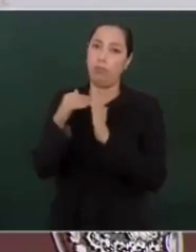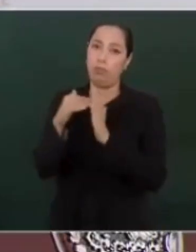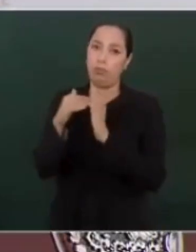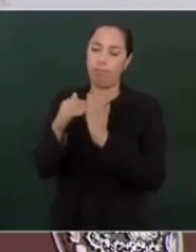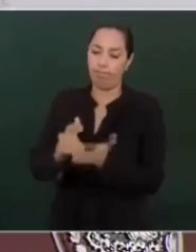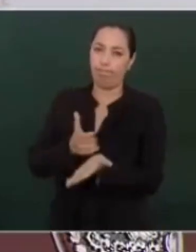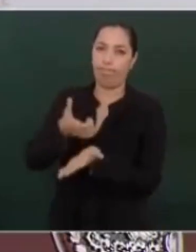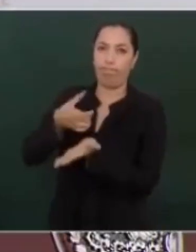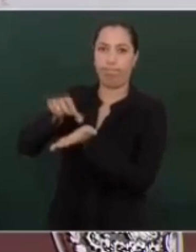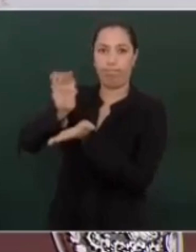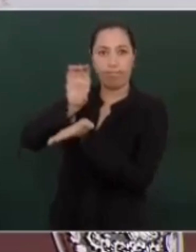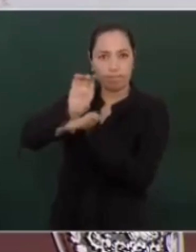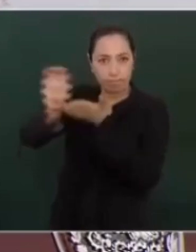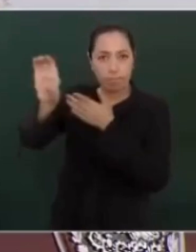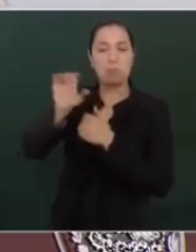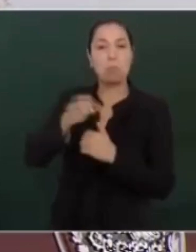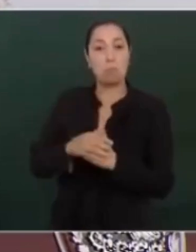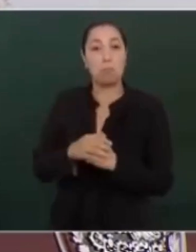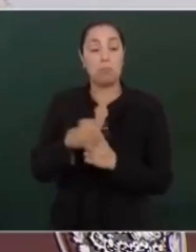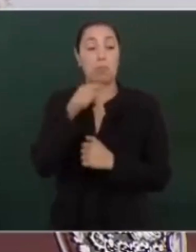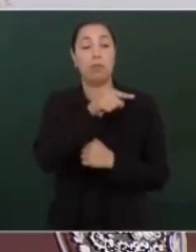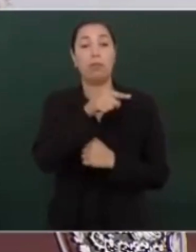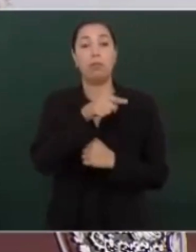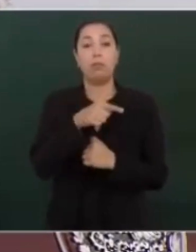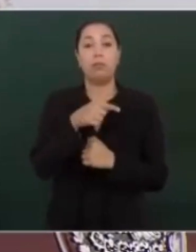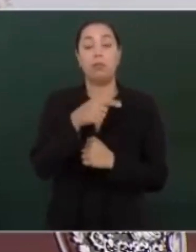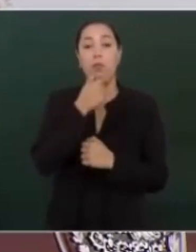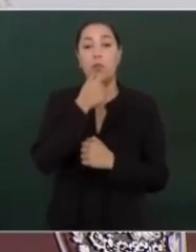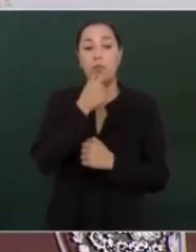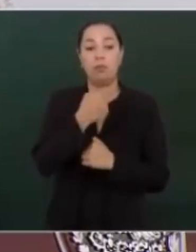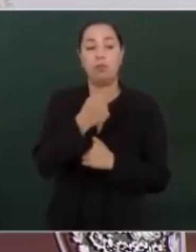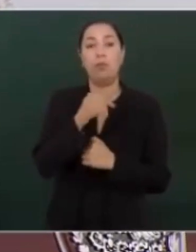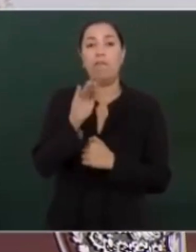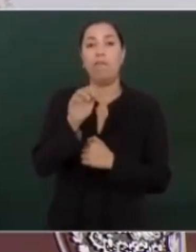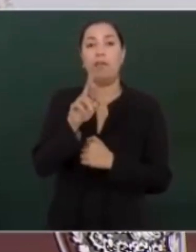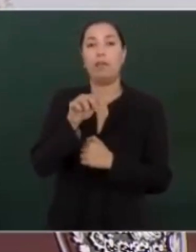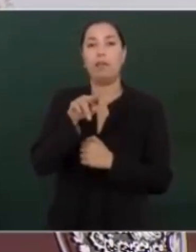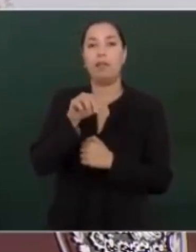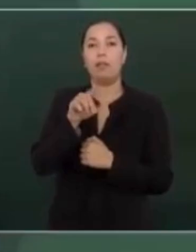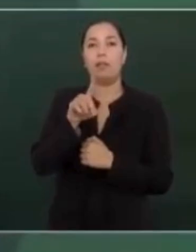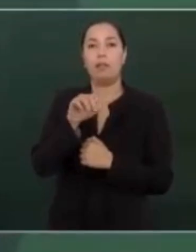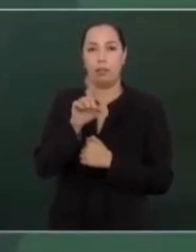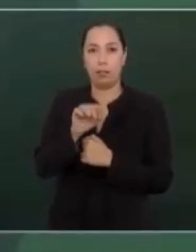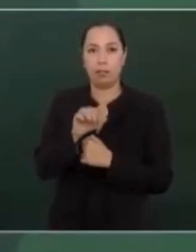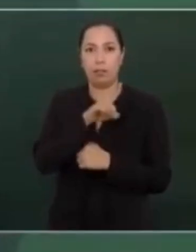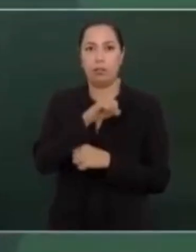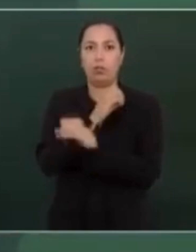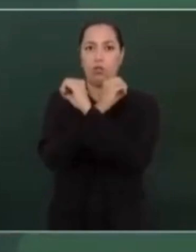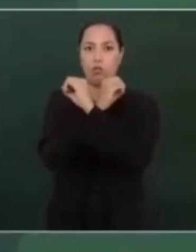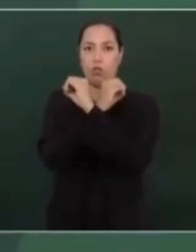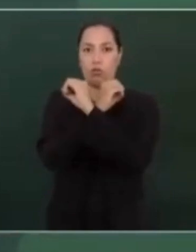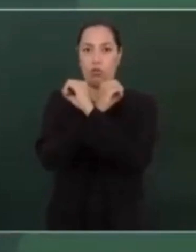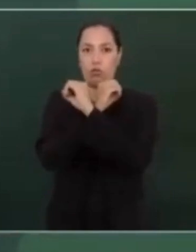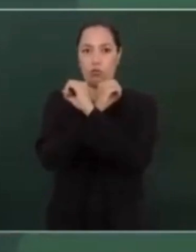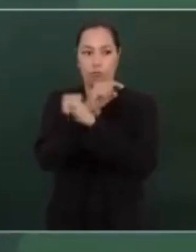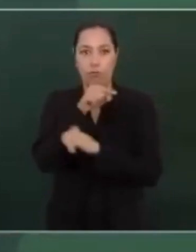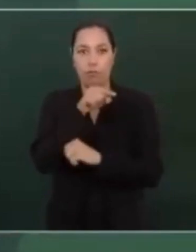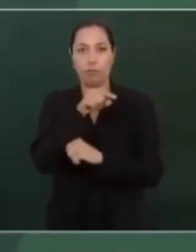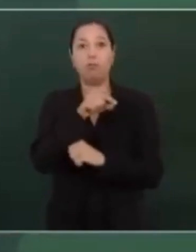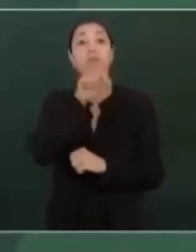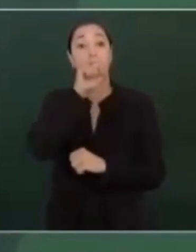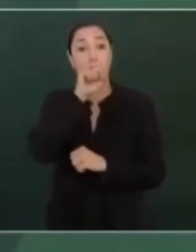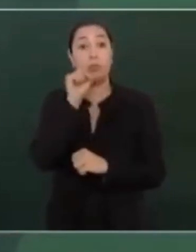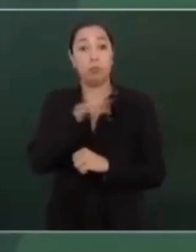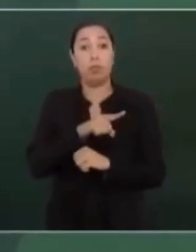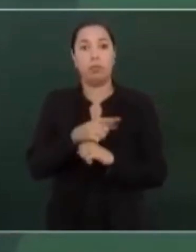Pagó el señor Fernández de los Oxos, también